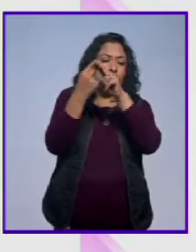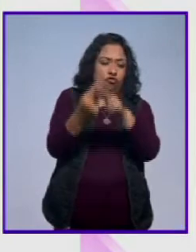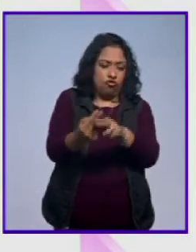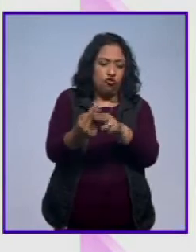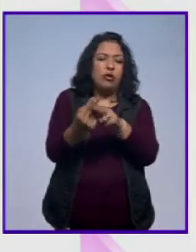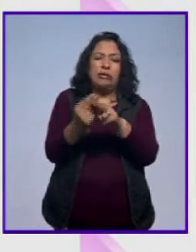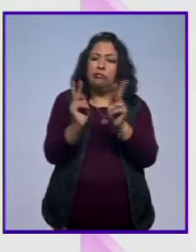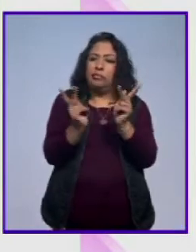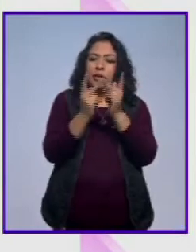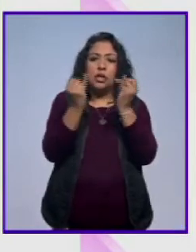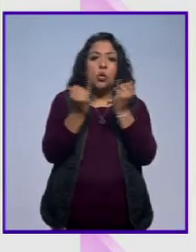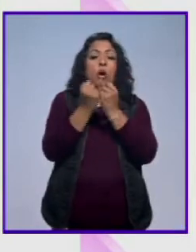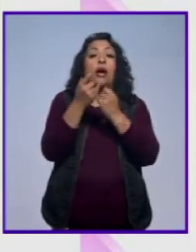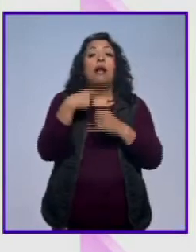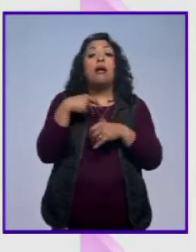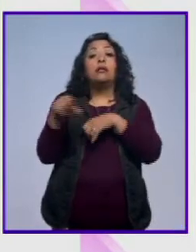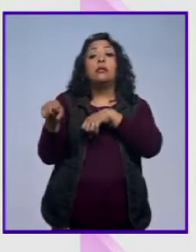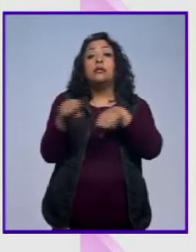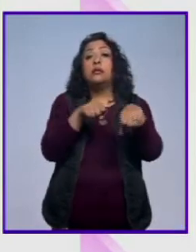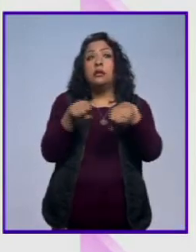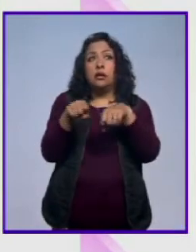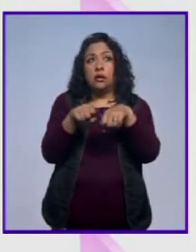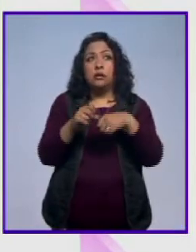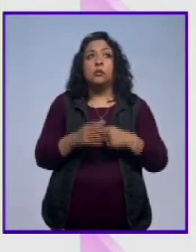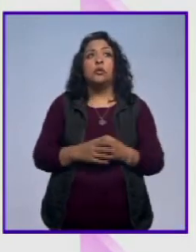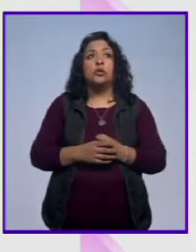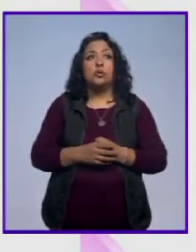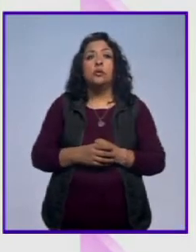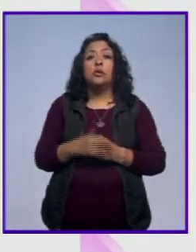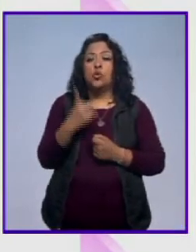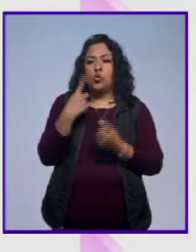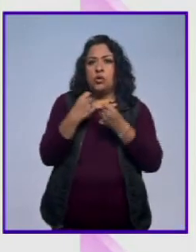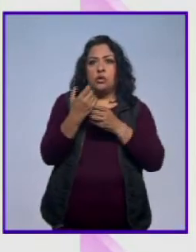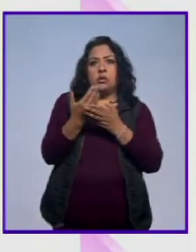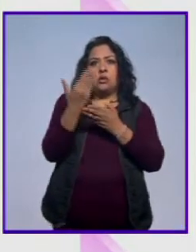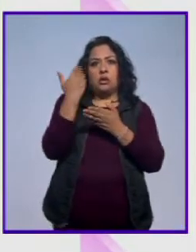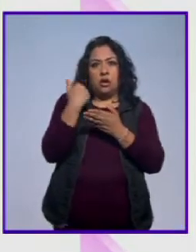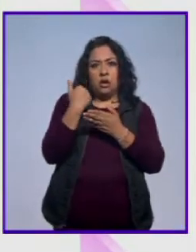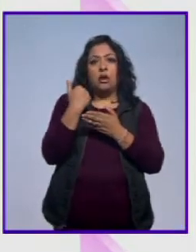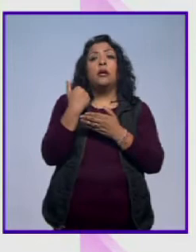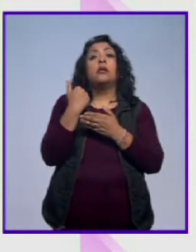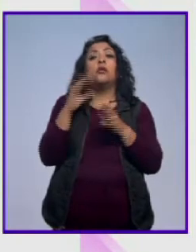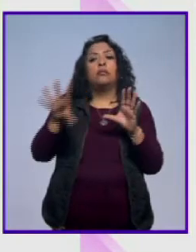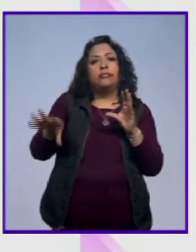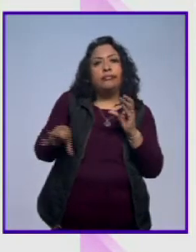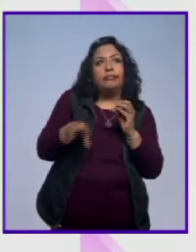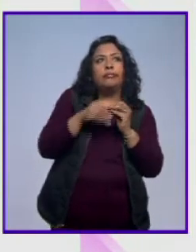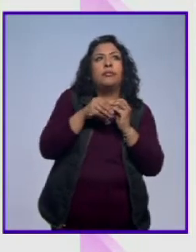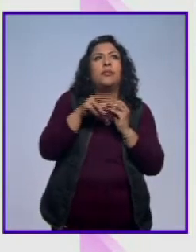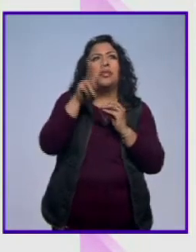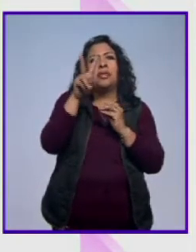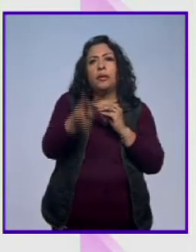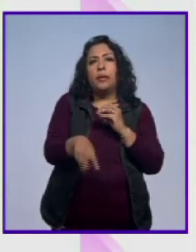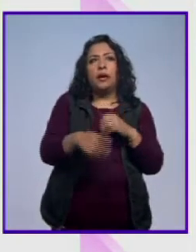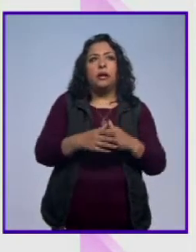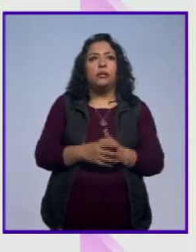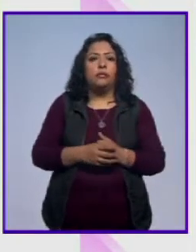comentábamos de los sismos del año pasado que se suman, es una gran